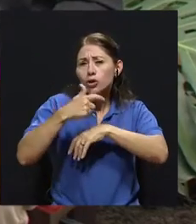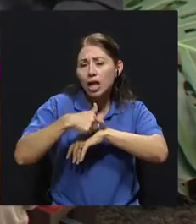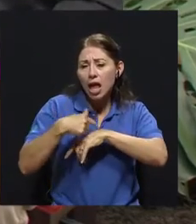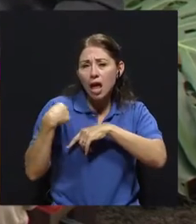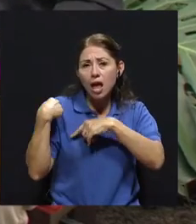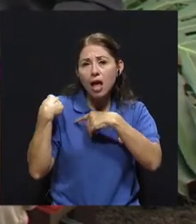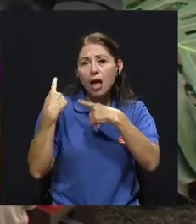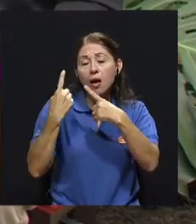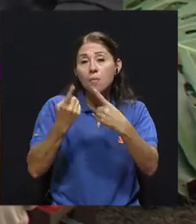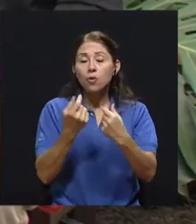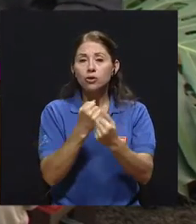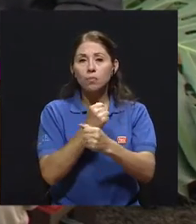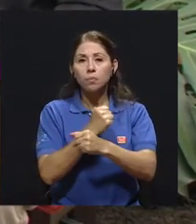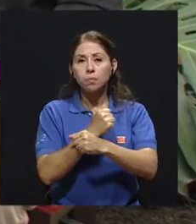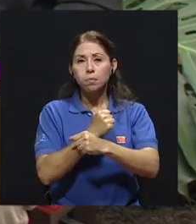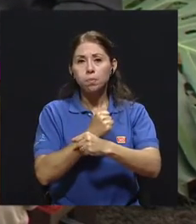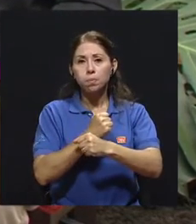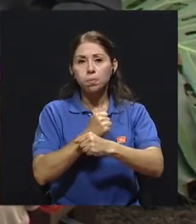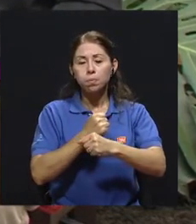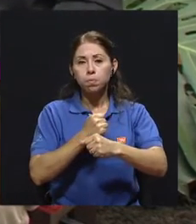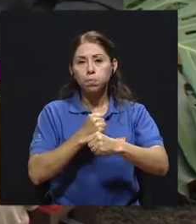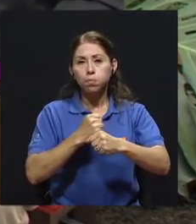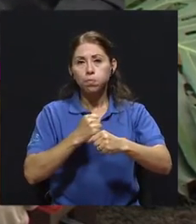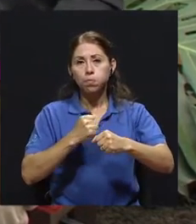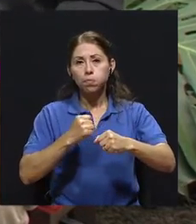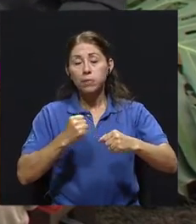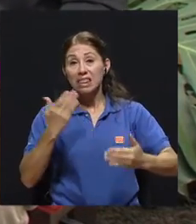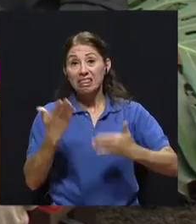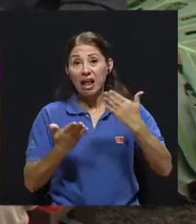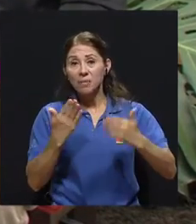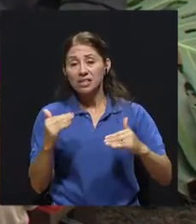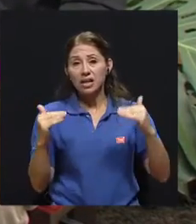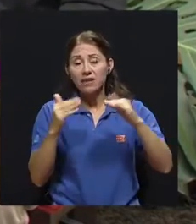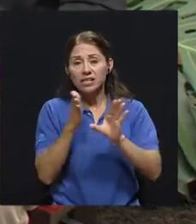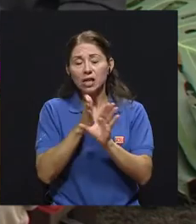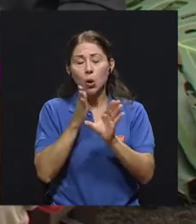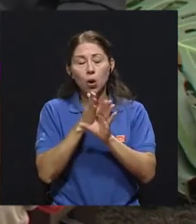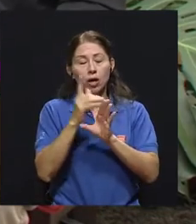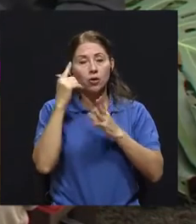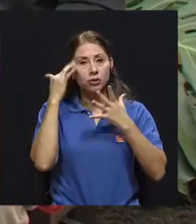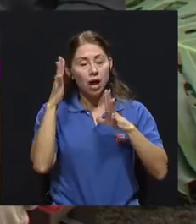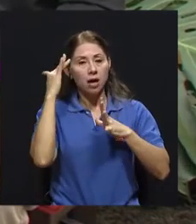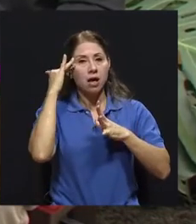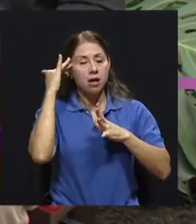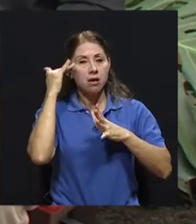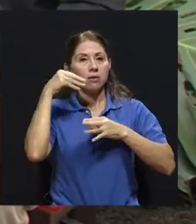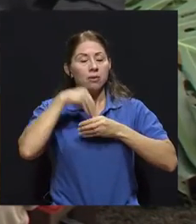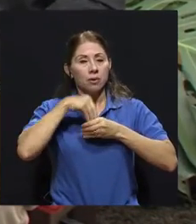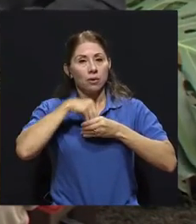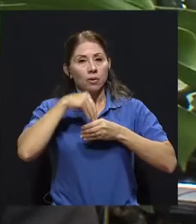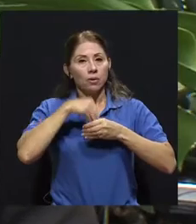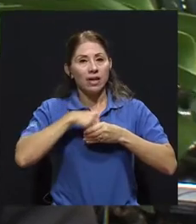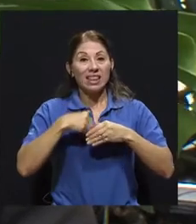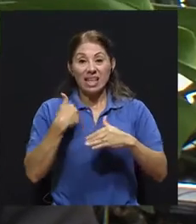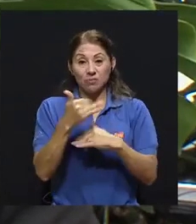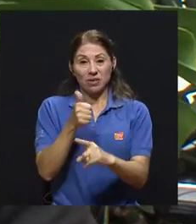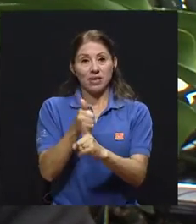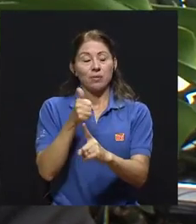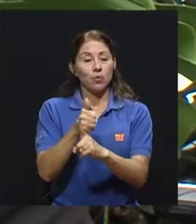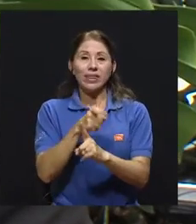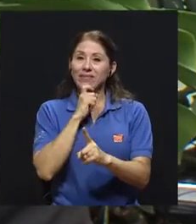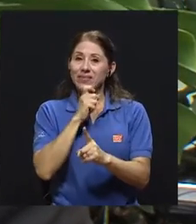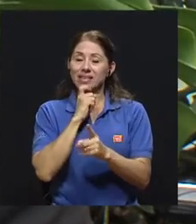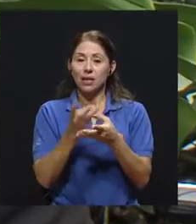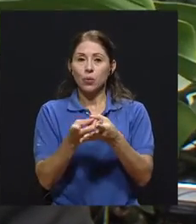probablemente viene acumulando una serie de cosas a nivel psicológico que le va a hacer muy difícil salir por sus propios medios. ¿Qué podemos